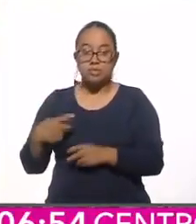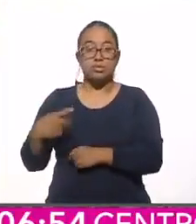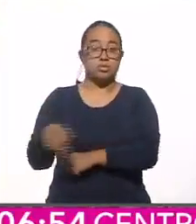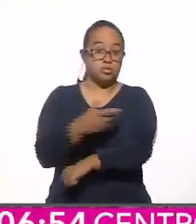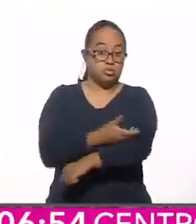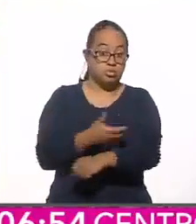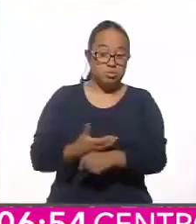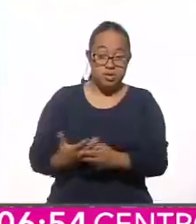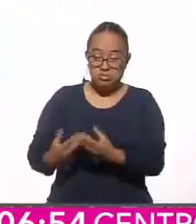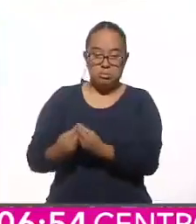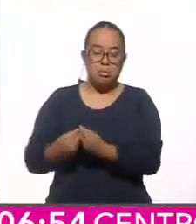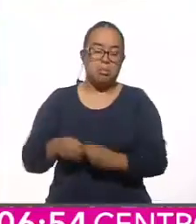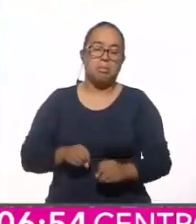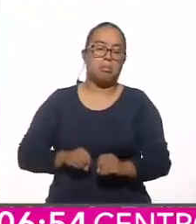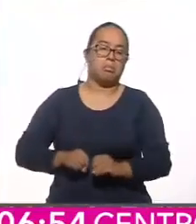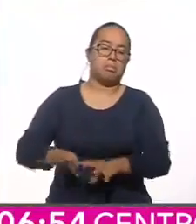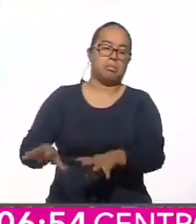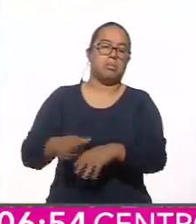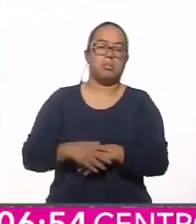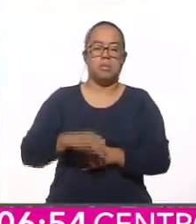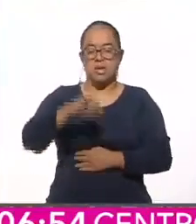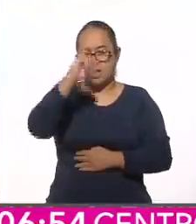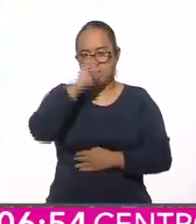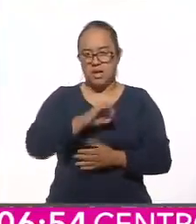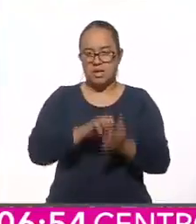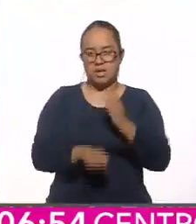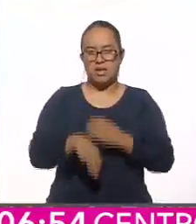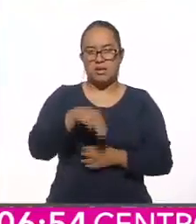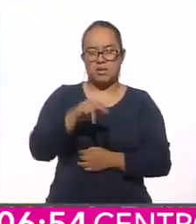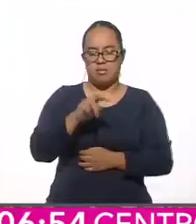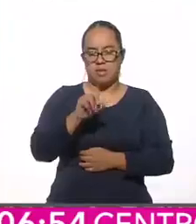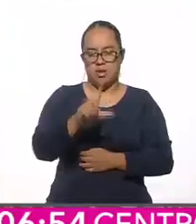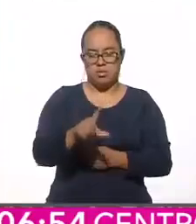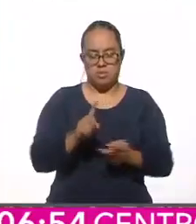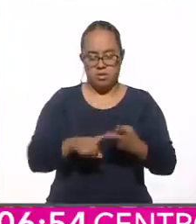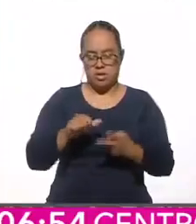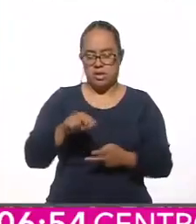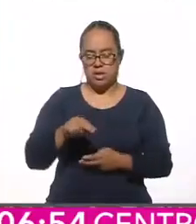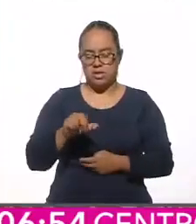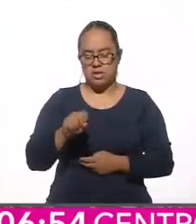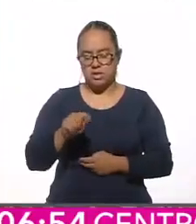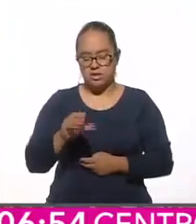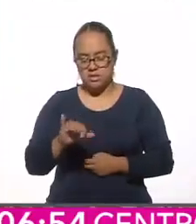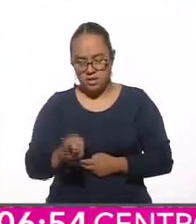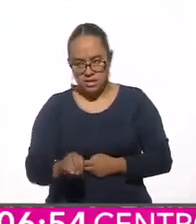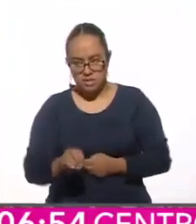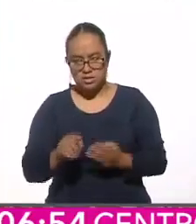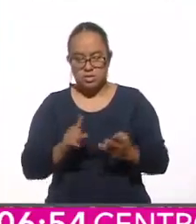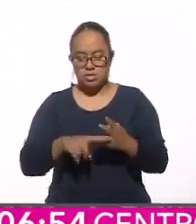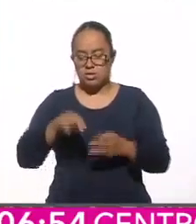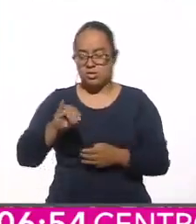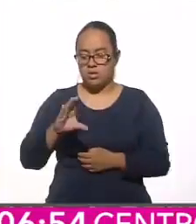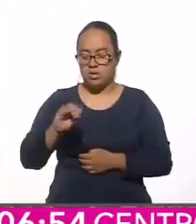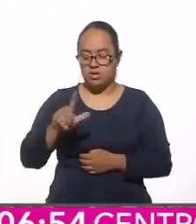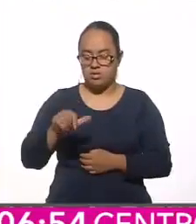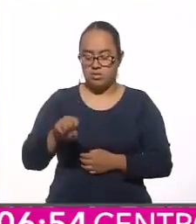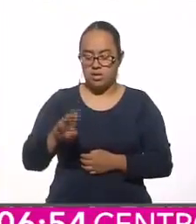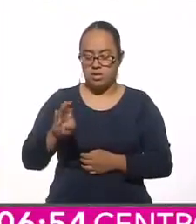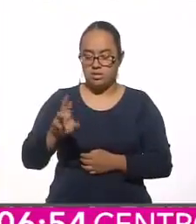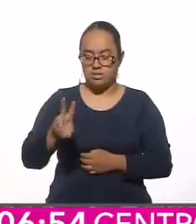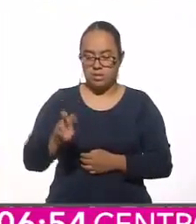abandonaron. Jefes como Manuel Mieri Terán, Anastasio Bustamante y Nicolás Bravo